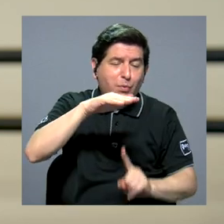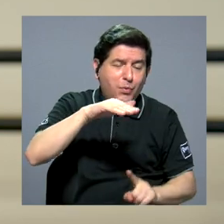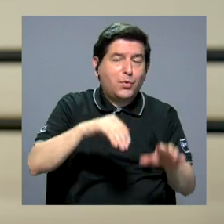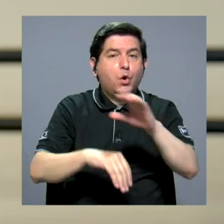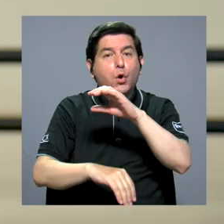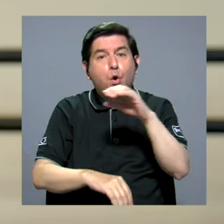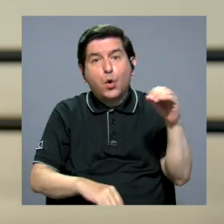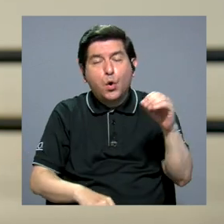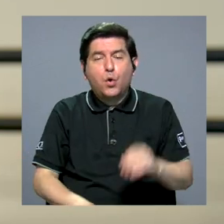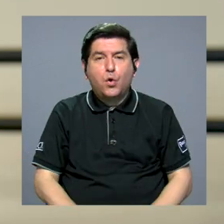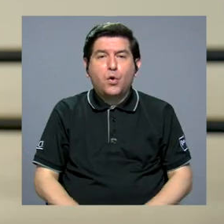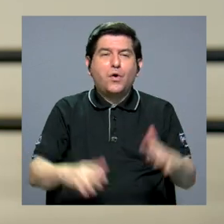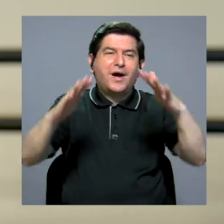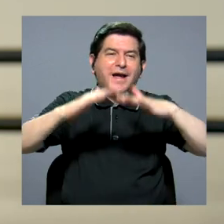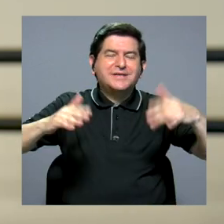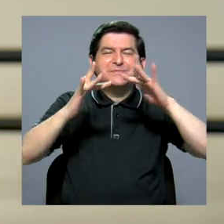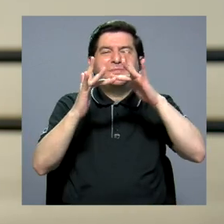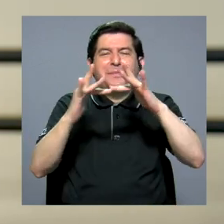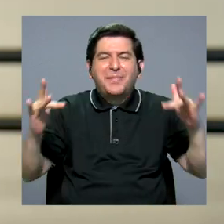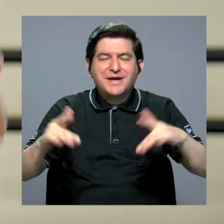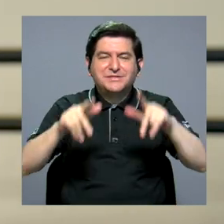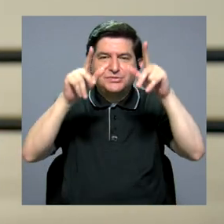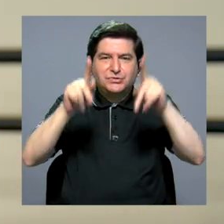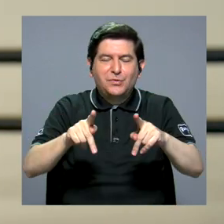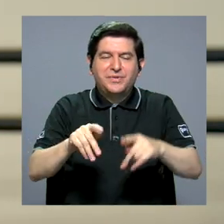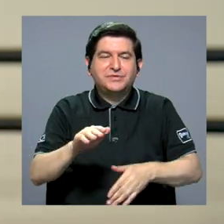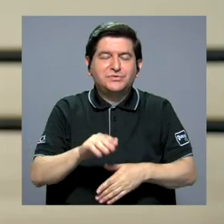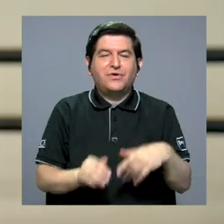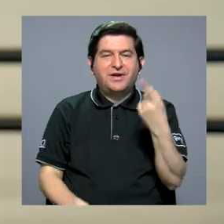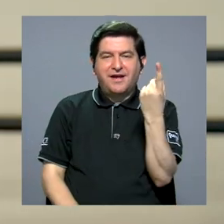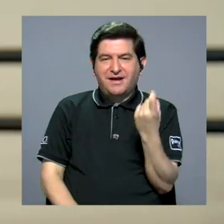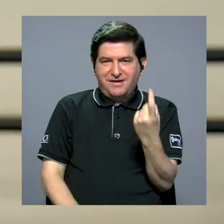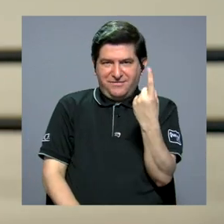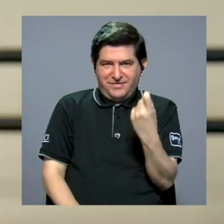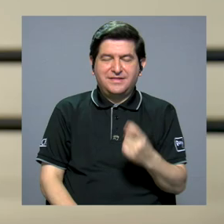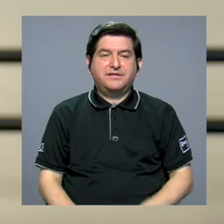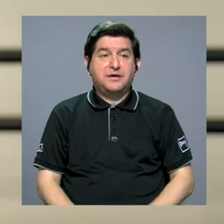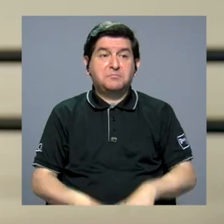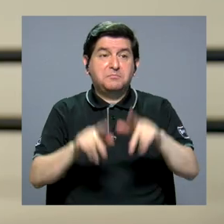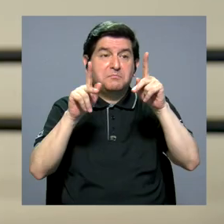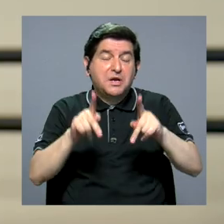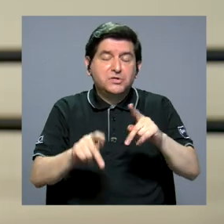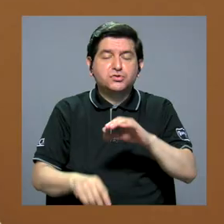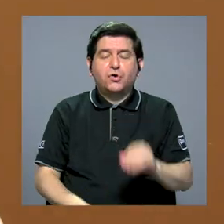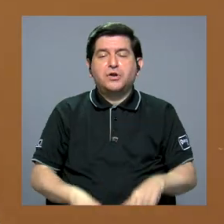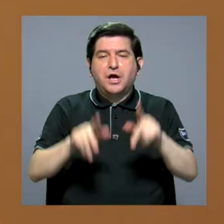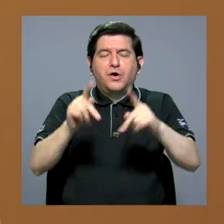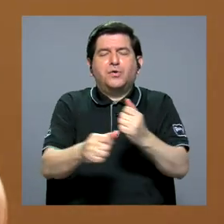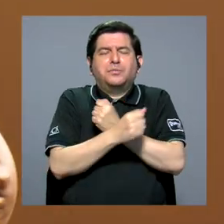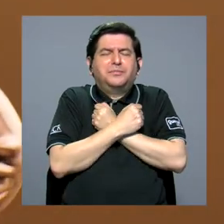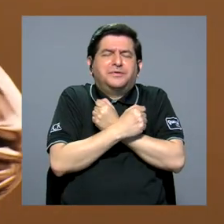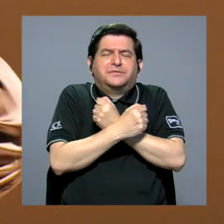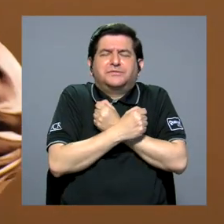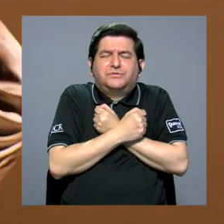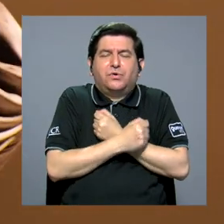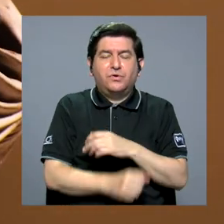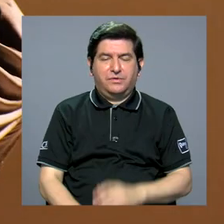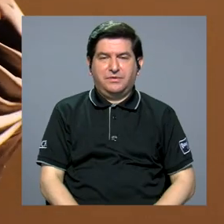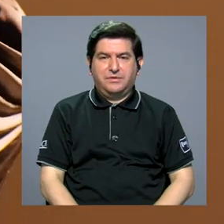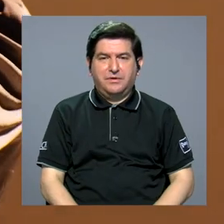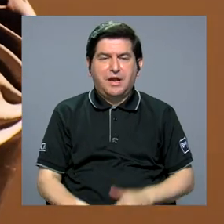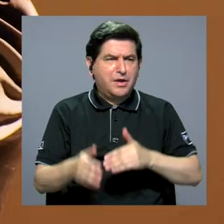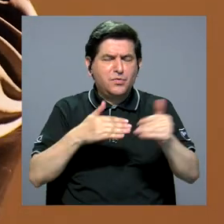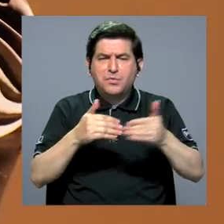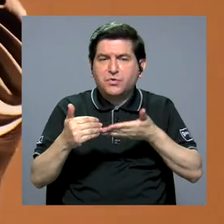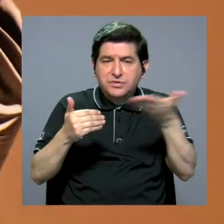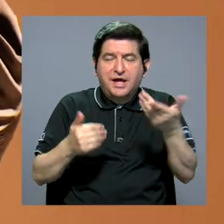el espacio vacío que deja una persona cuando falta. Una persona o un ser querido o cualquier cosa